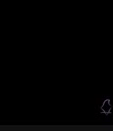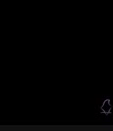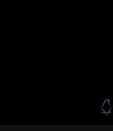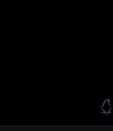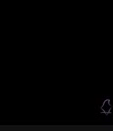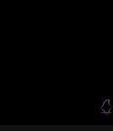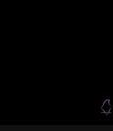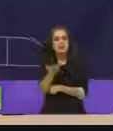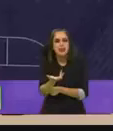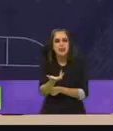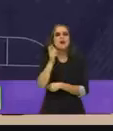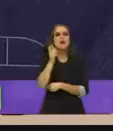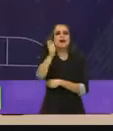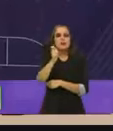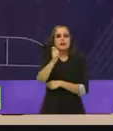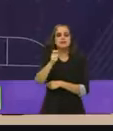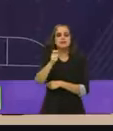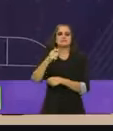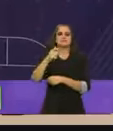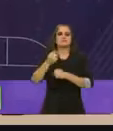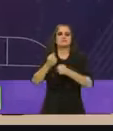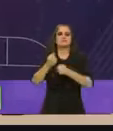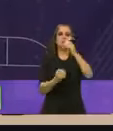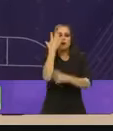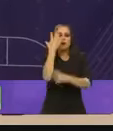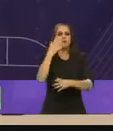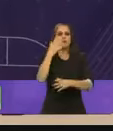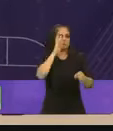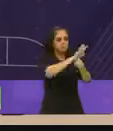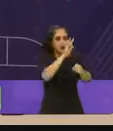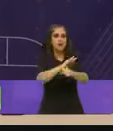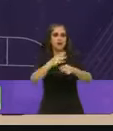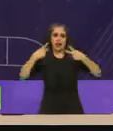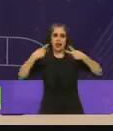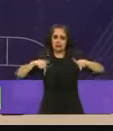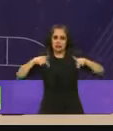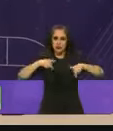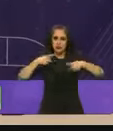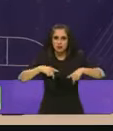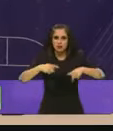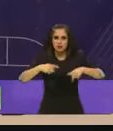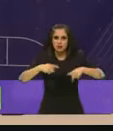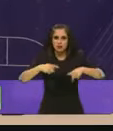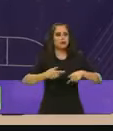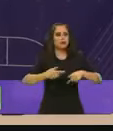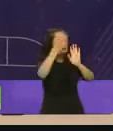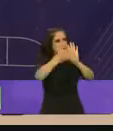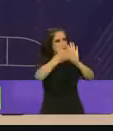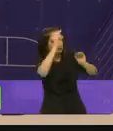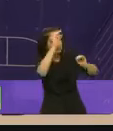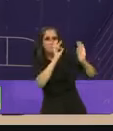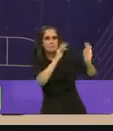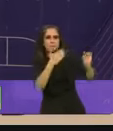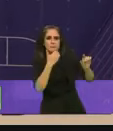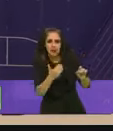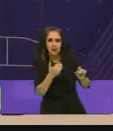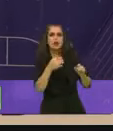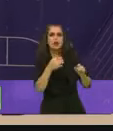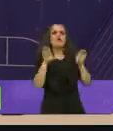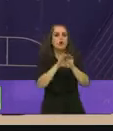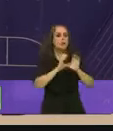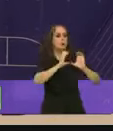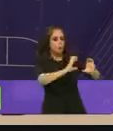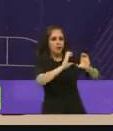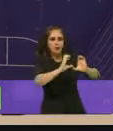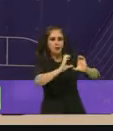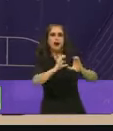Sí, sí está siendo muy difícil seguir esto. Se están cayendo los diferentes... Ya volví, mira. Nada. Se está cayendo los